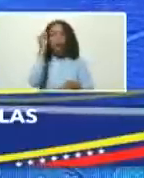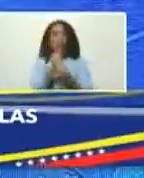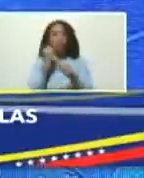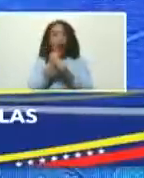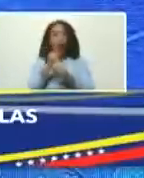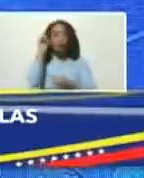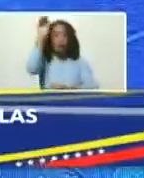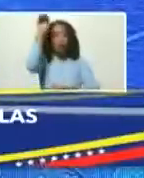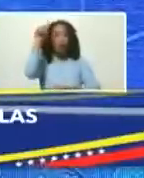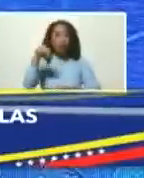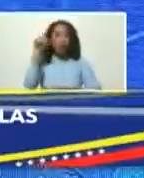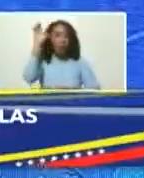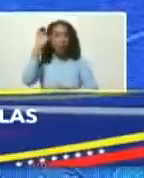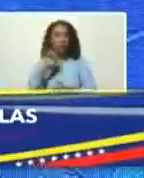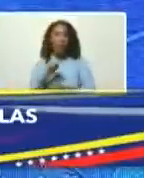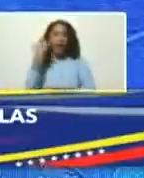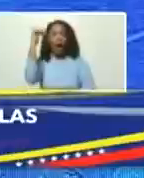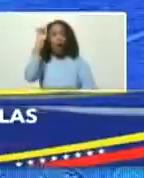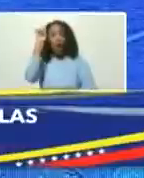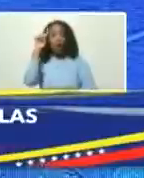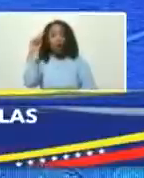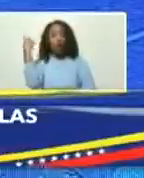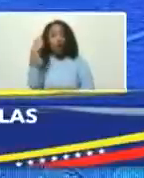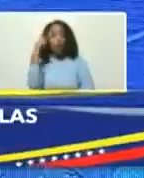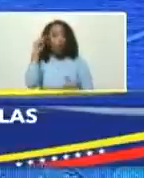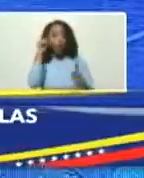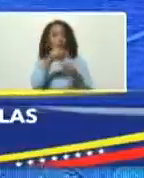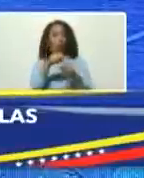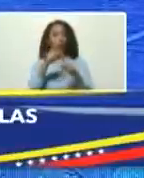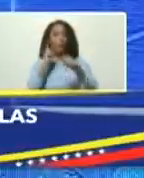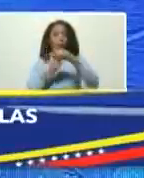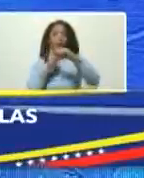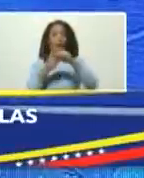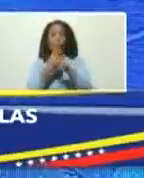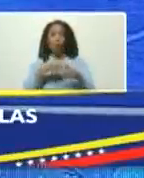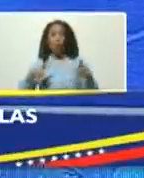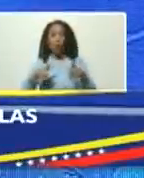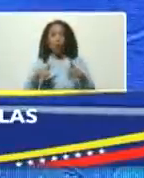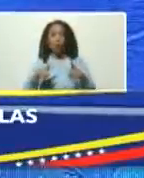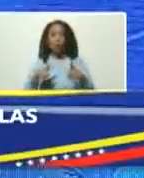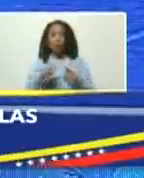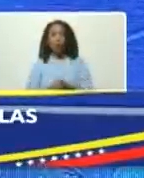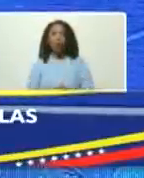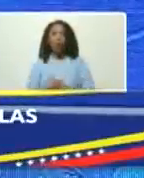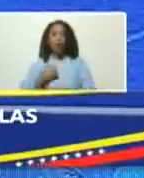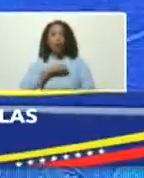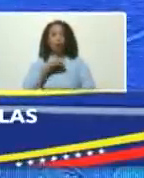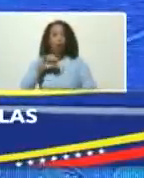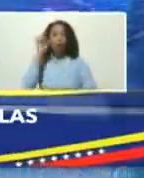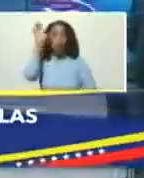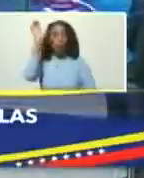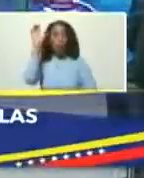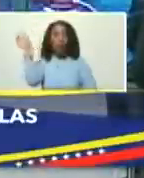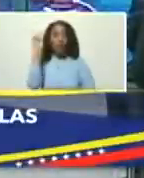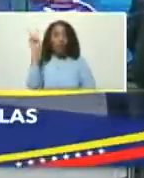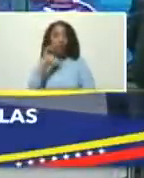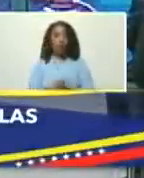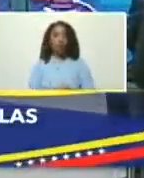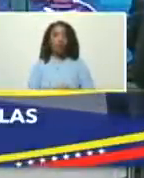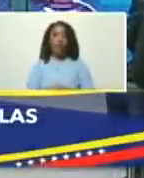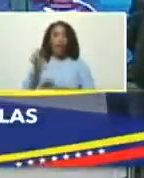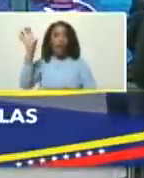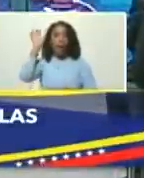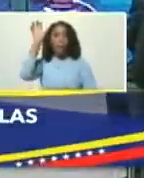hay un solo objetivo la prosperidad y el crecimiento de nuestra patria Venezuela y la